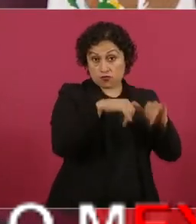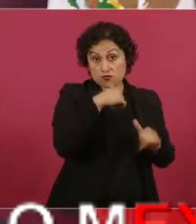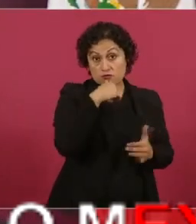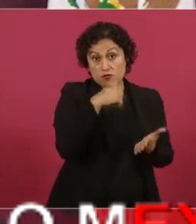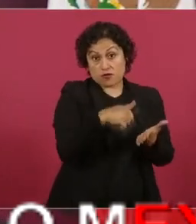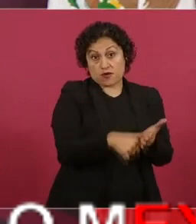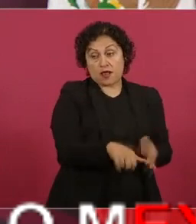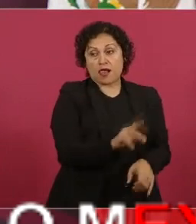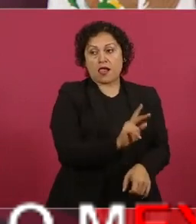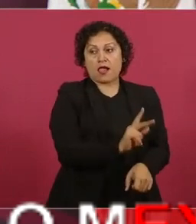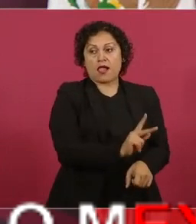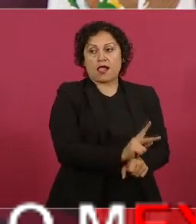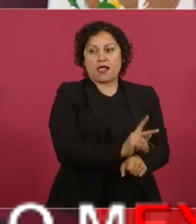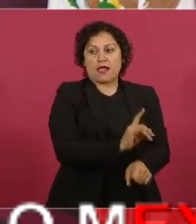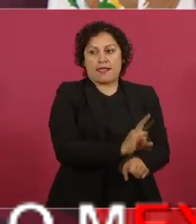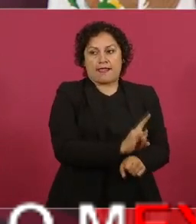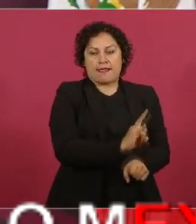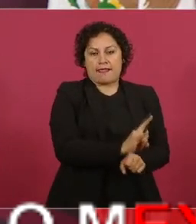pero ustedes